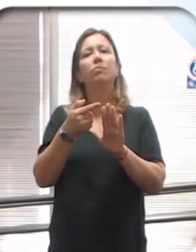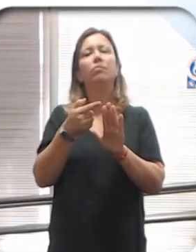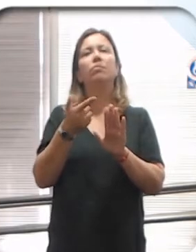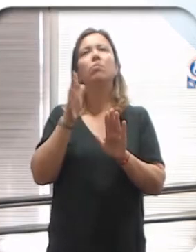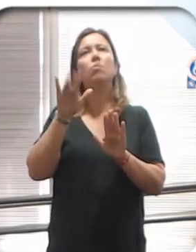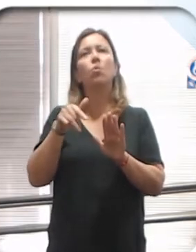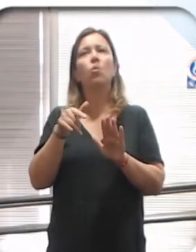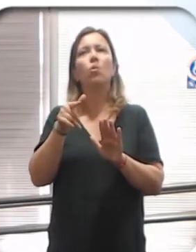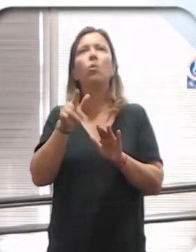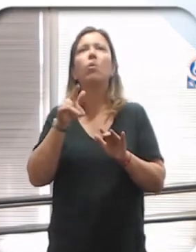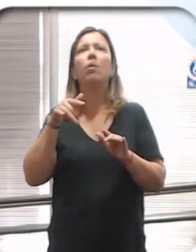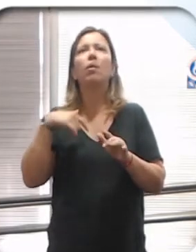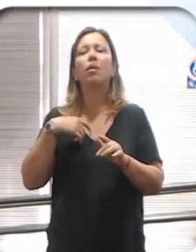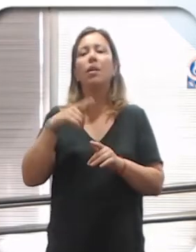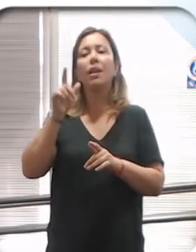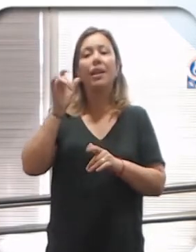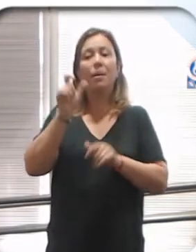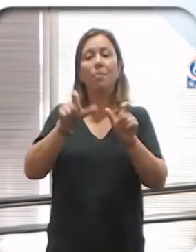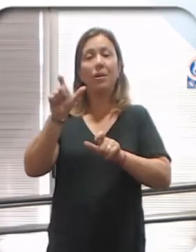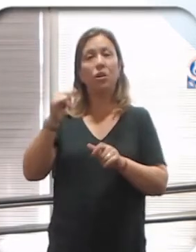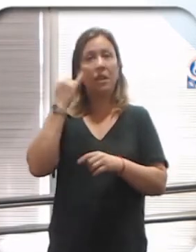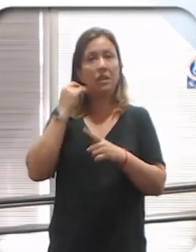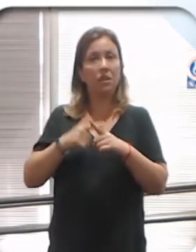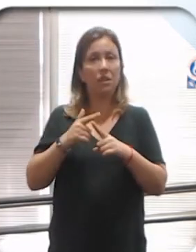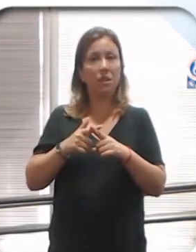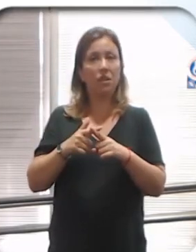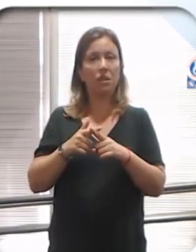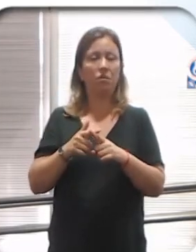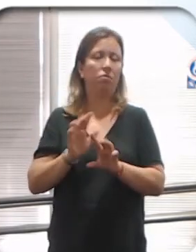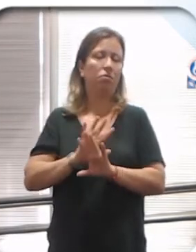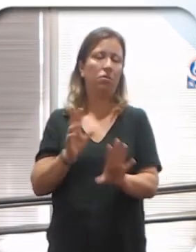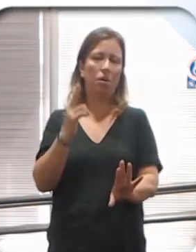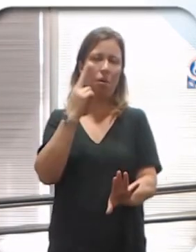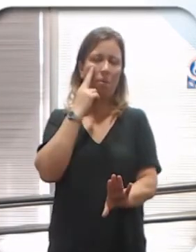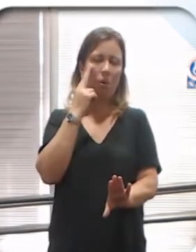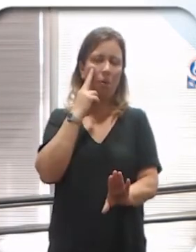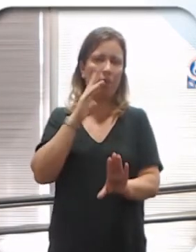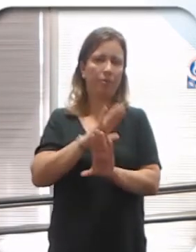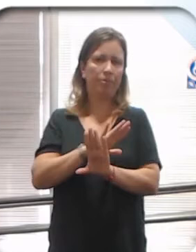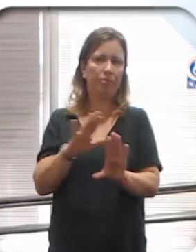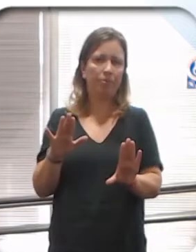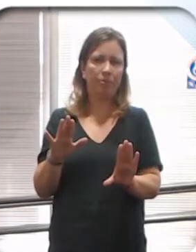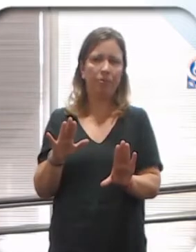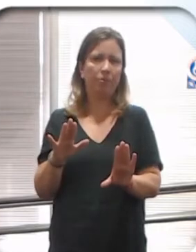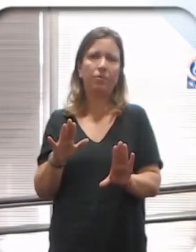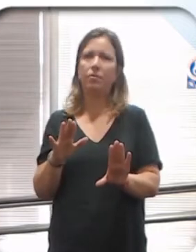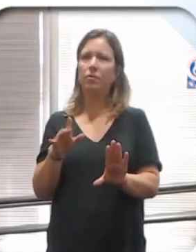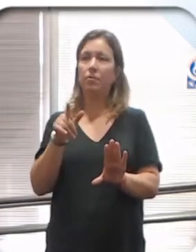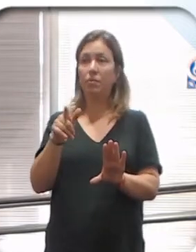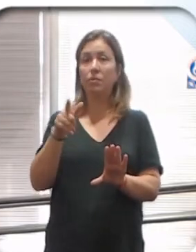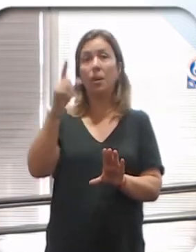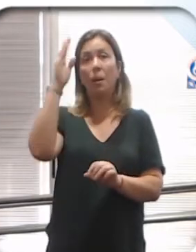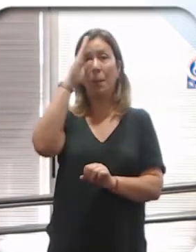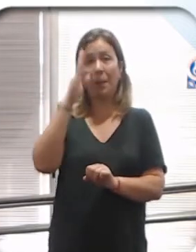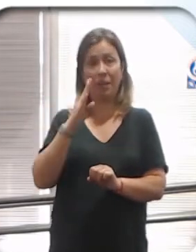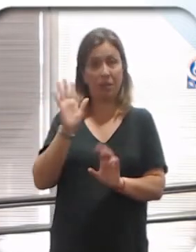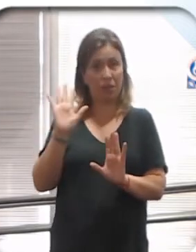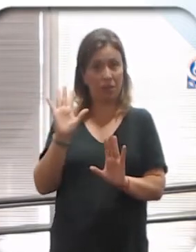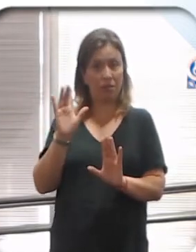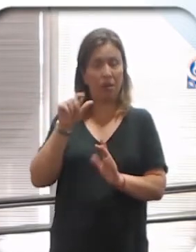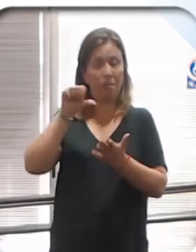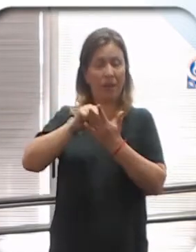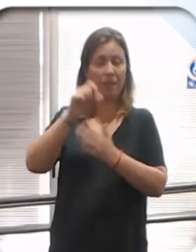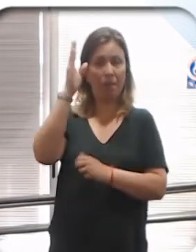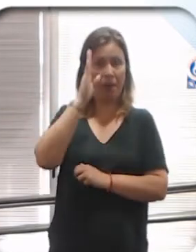desde el punto de vista de lo que es la salud sexual, está en el horno. Porque quizás la población brasilera, estoy